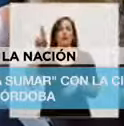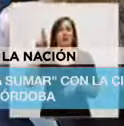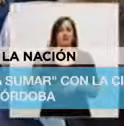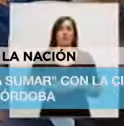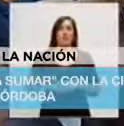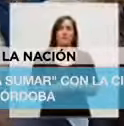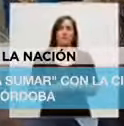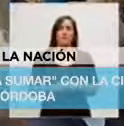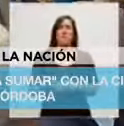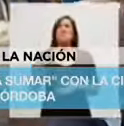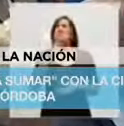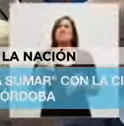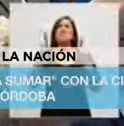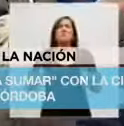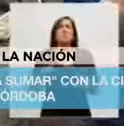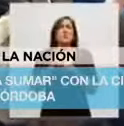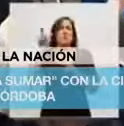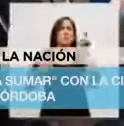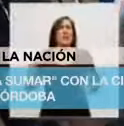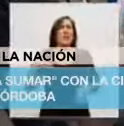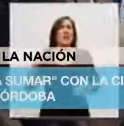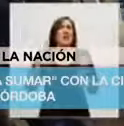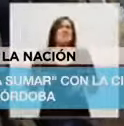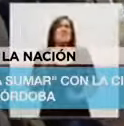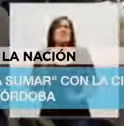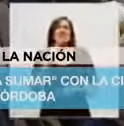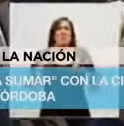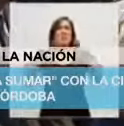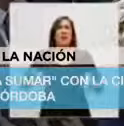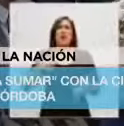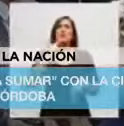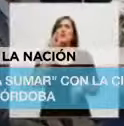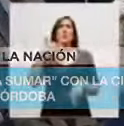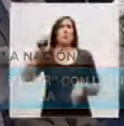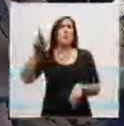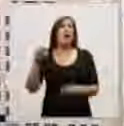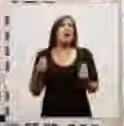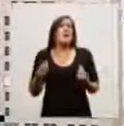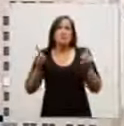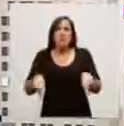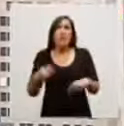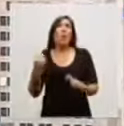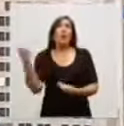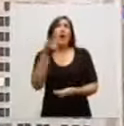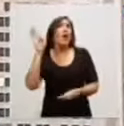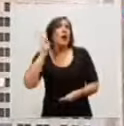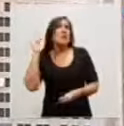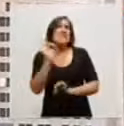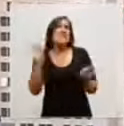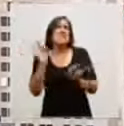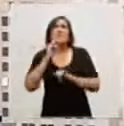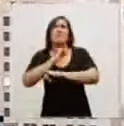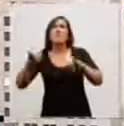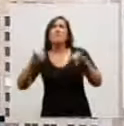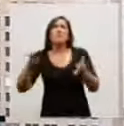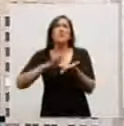pregunten qué es el Plan Sumar, y se lo preguntan porque como nunca publican las cosas buenas, muchos no deben saber de qué se trata